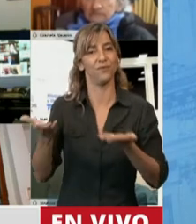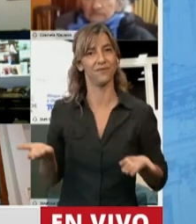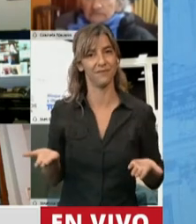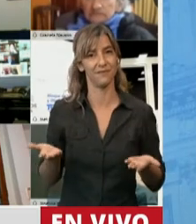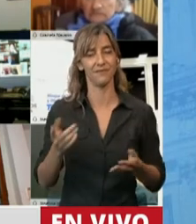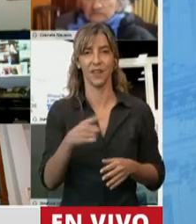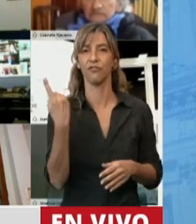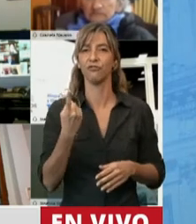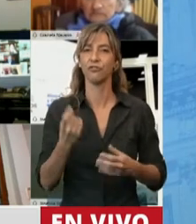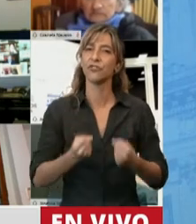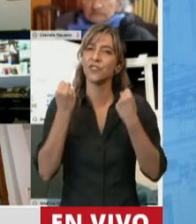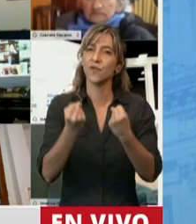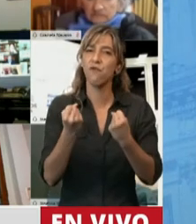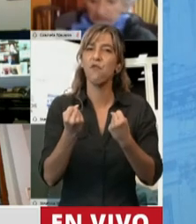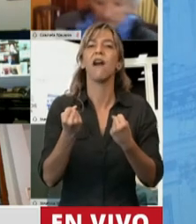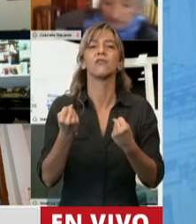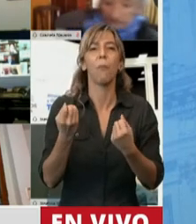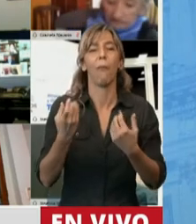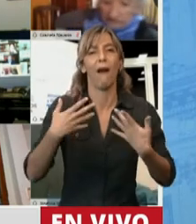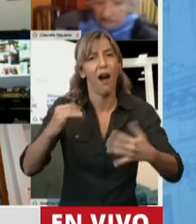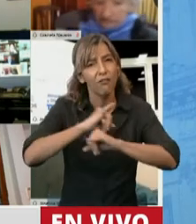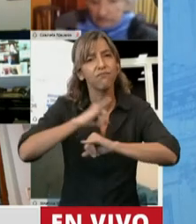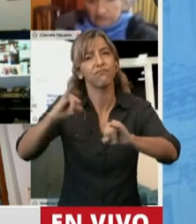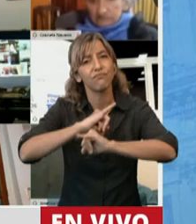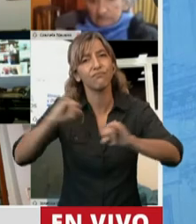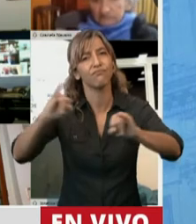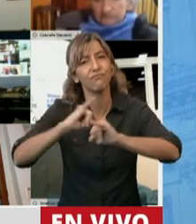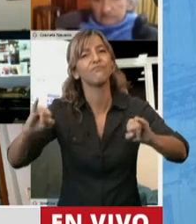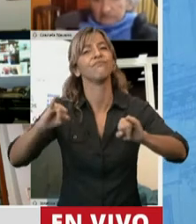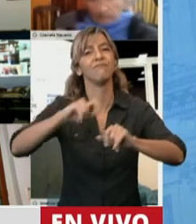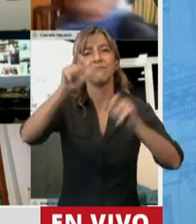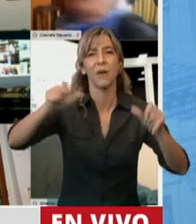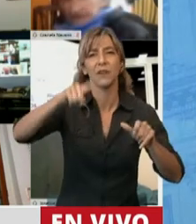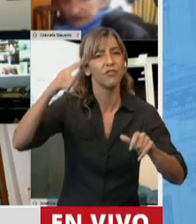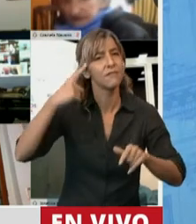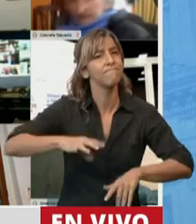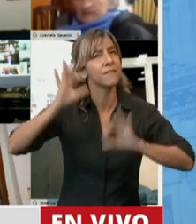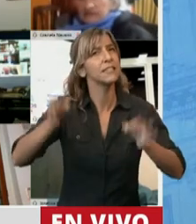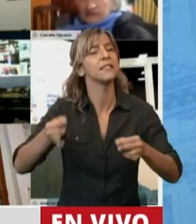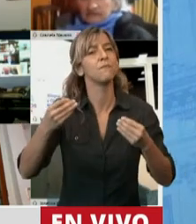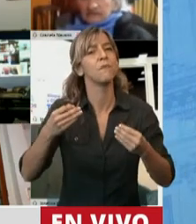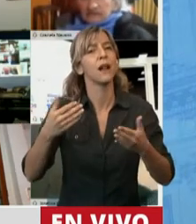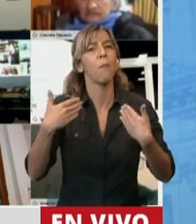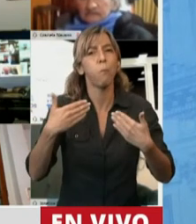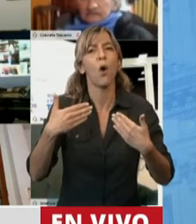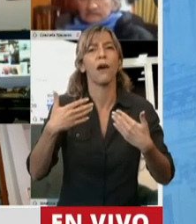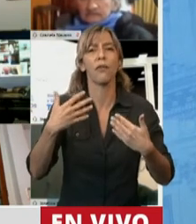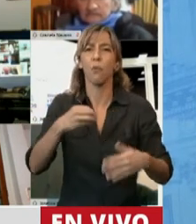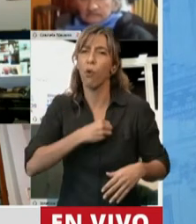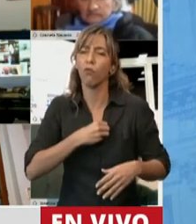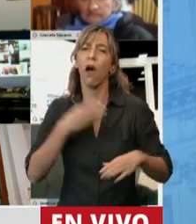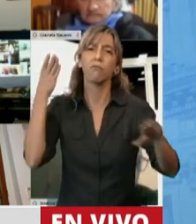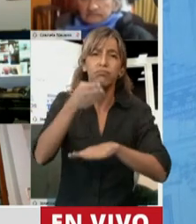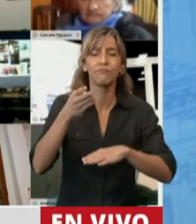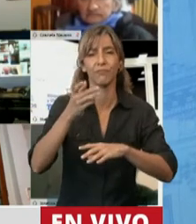adelante esta campaña podemos multiplicar y triplicar la cantidad de donantes,